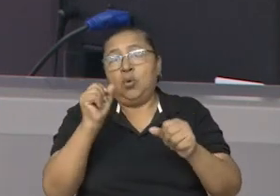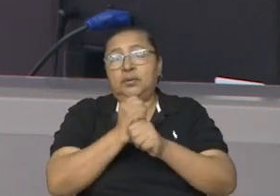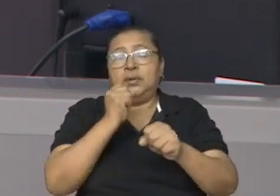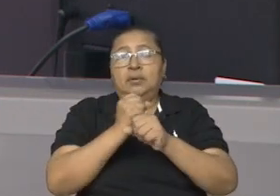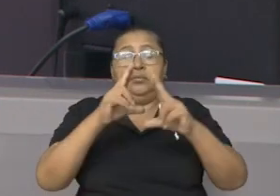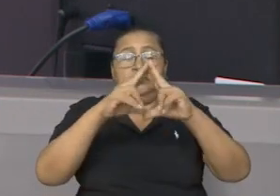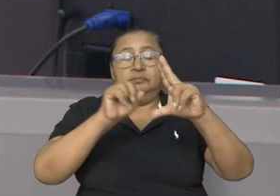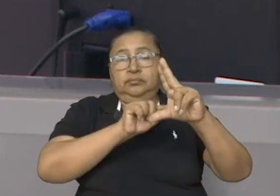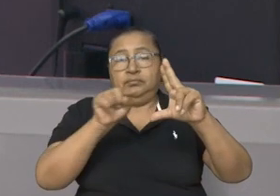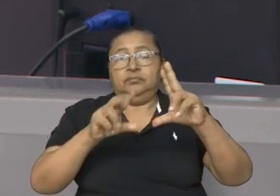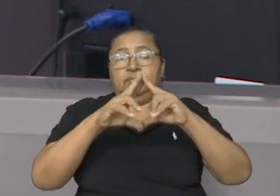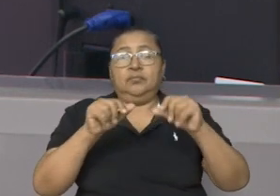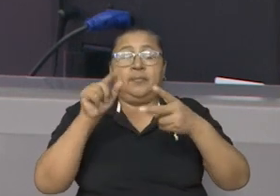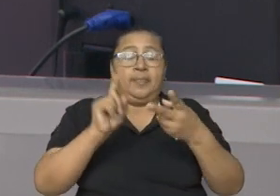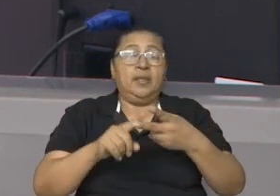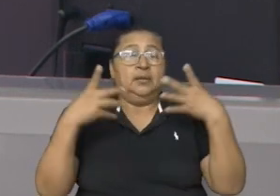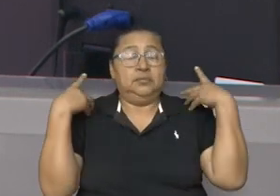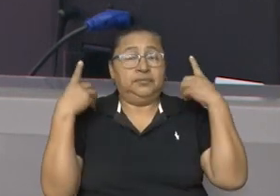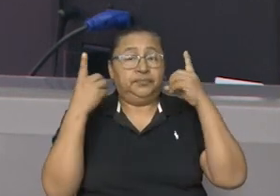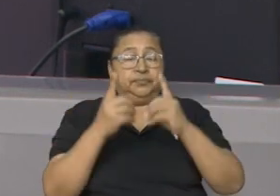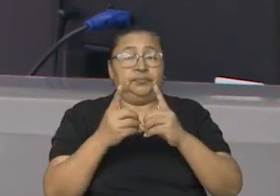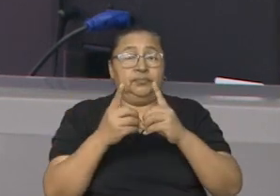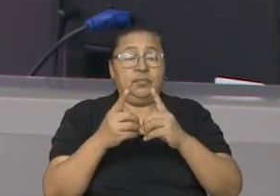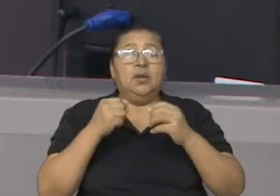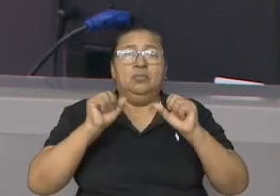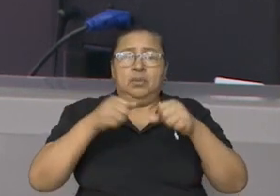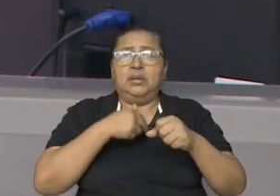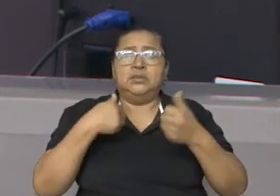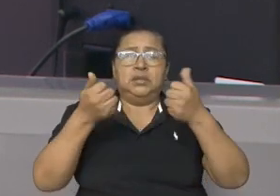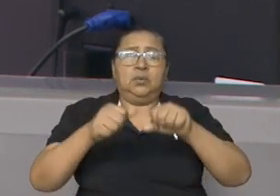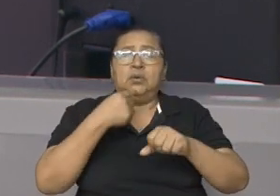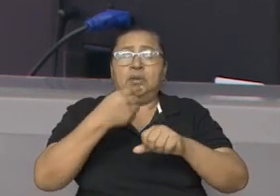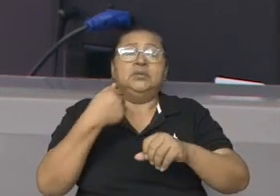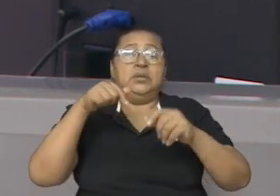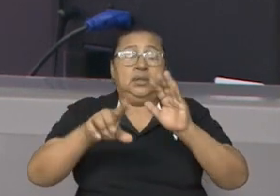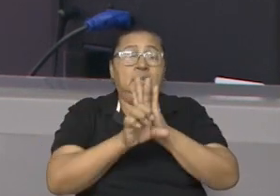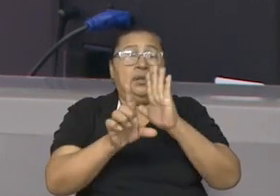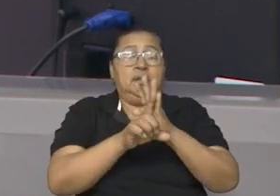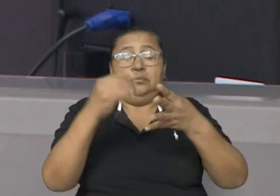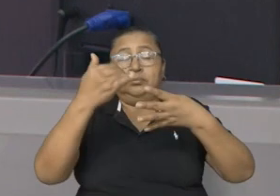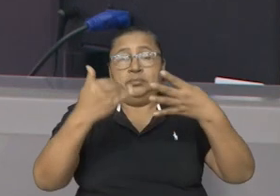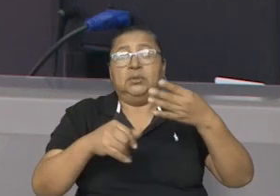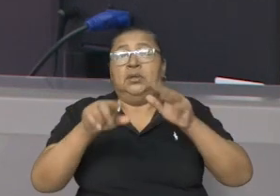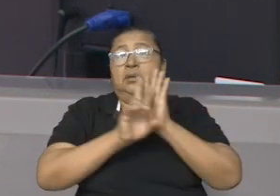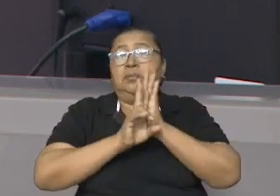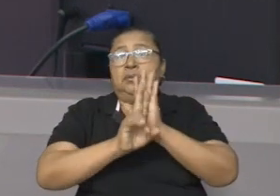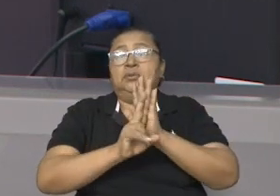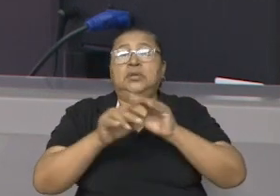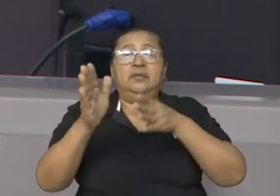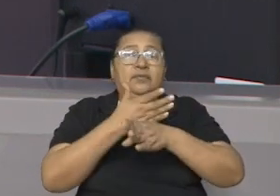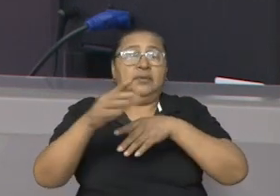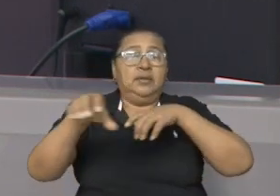del Gran Canal de Nicaragua. La dirección fungirá conforme lo establecido en la presente ley y será la representante de las